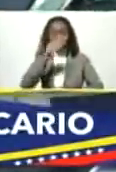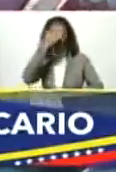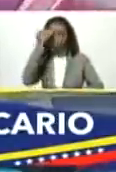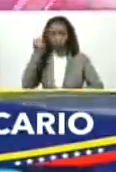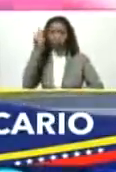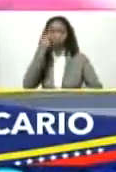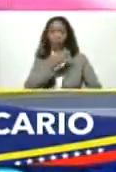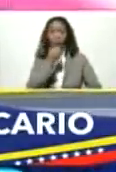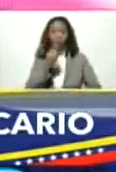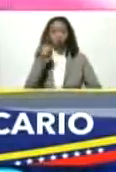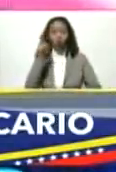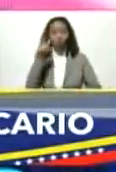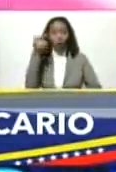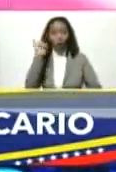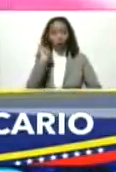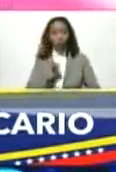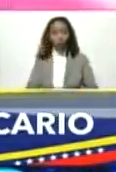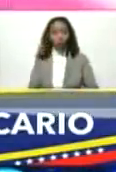compromiso que tienes